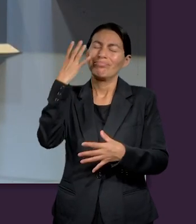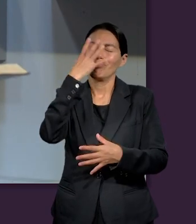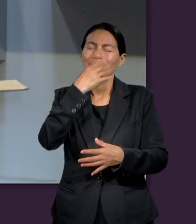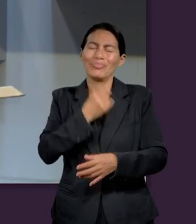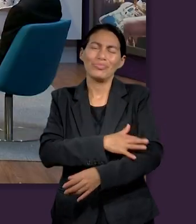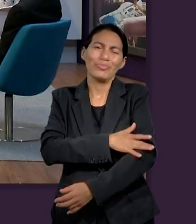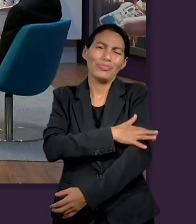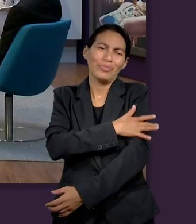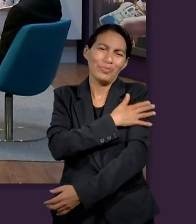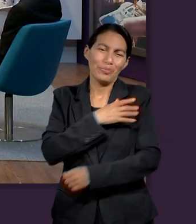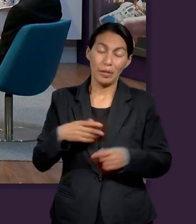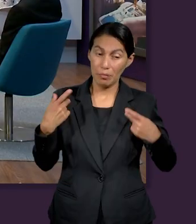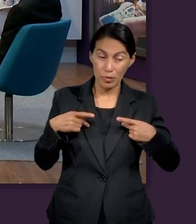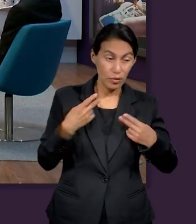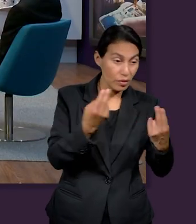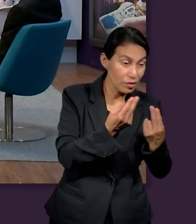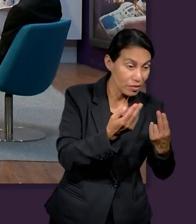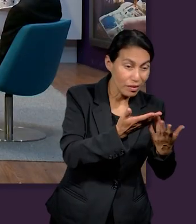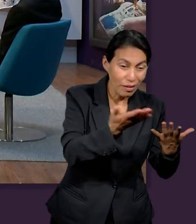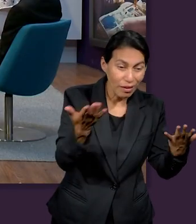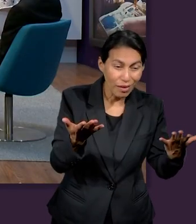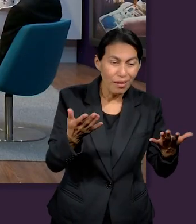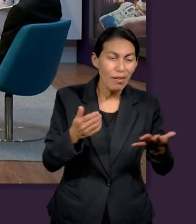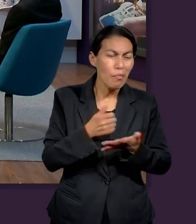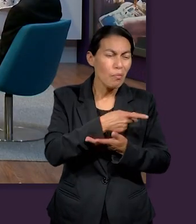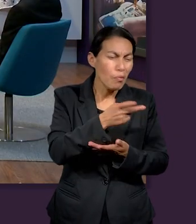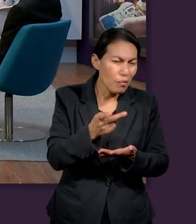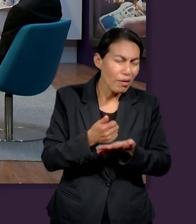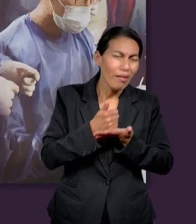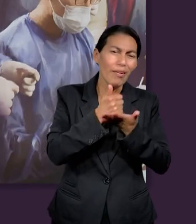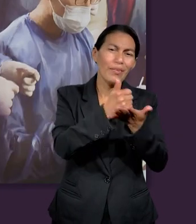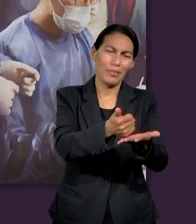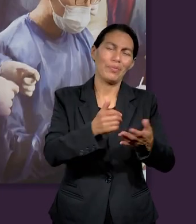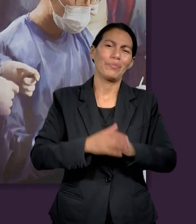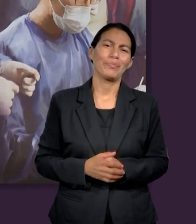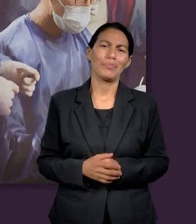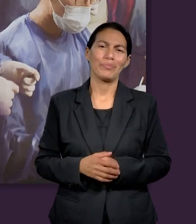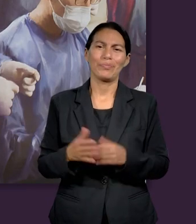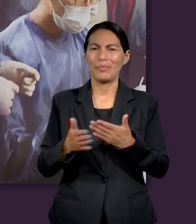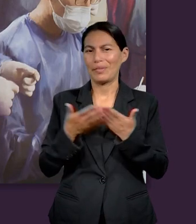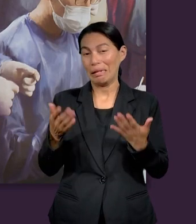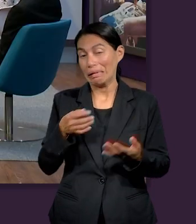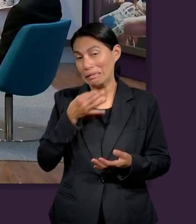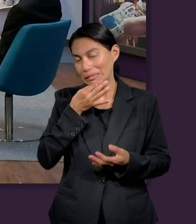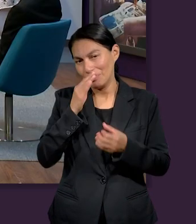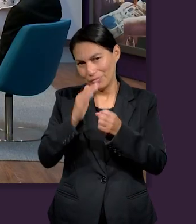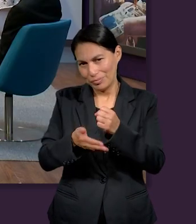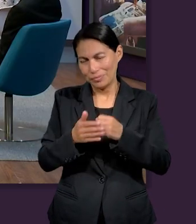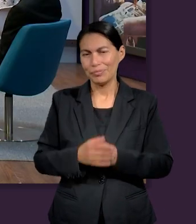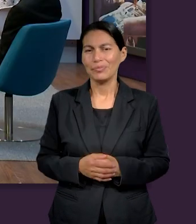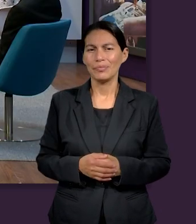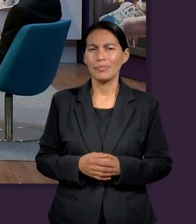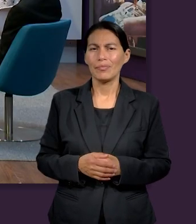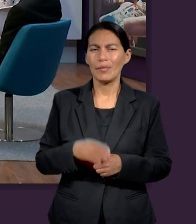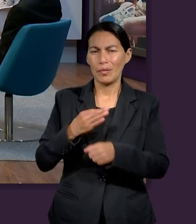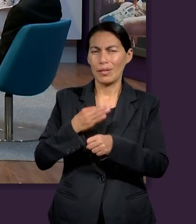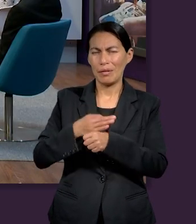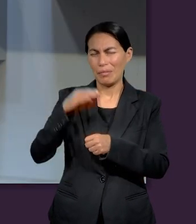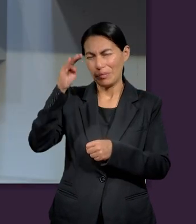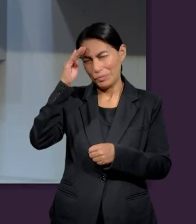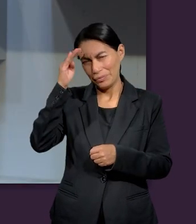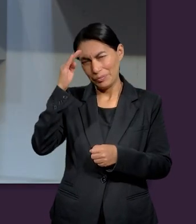plenitud de satisfacción a las necesidades del más pobre vamos a ir cerrando entonces